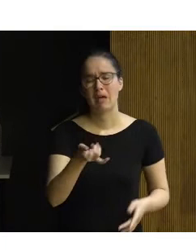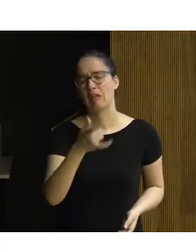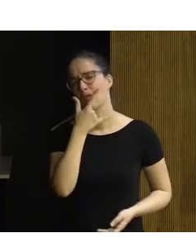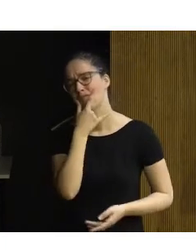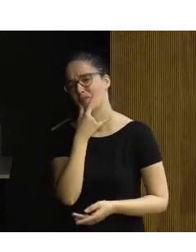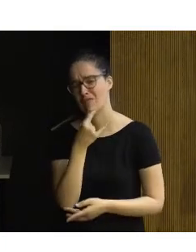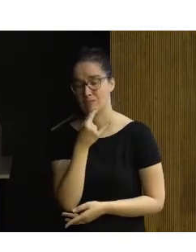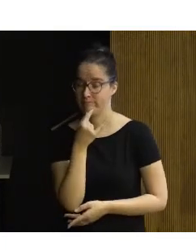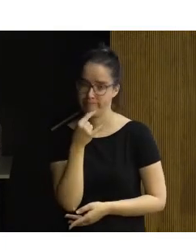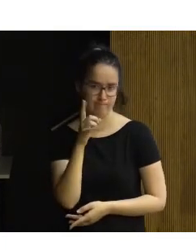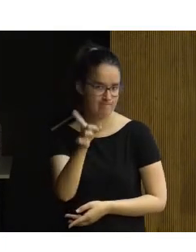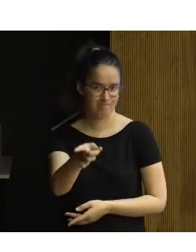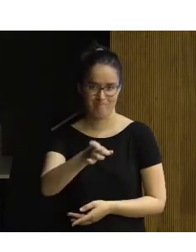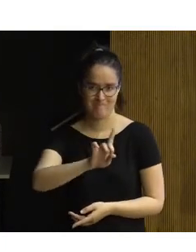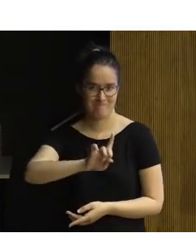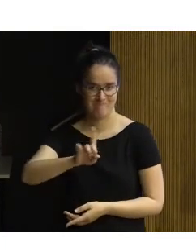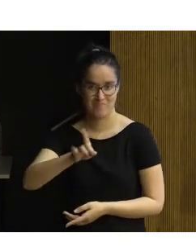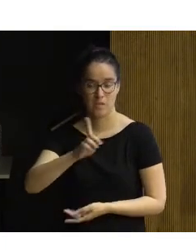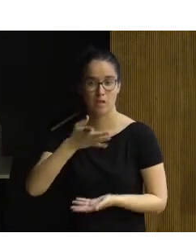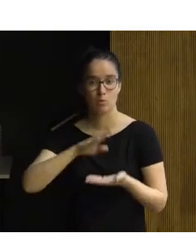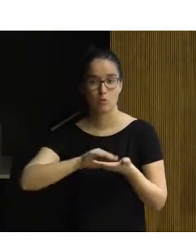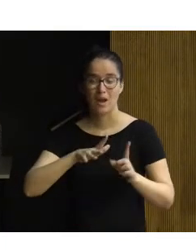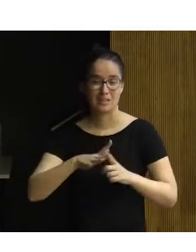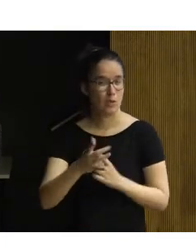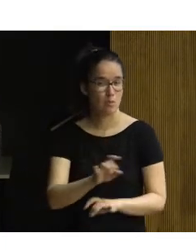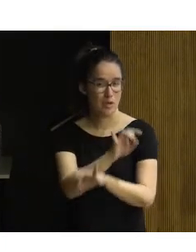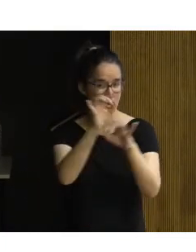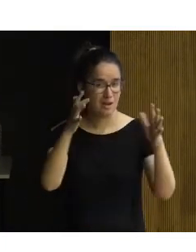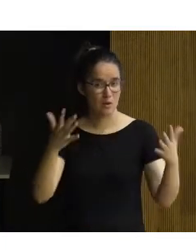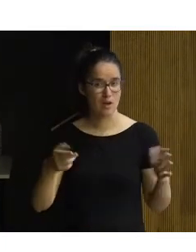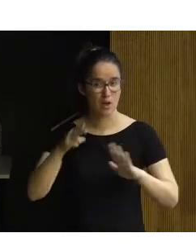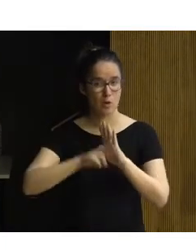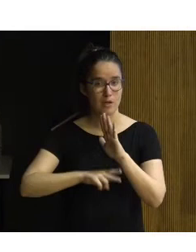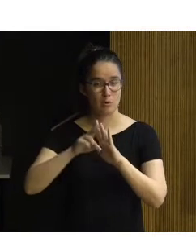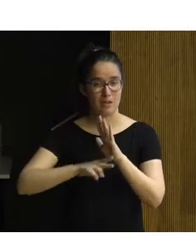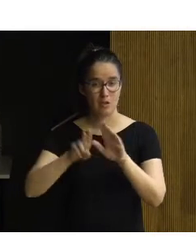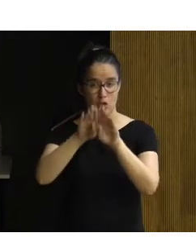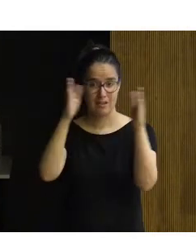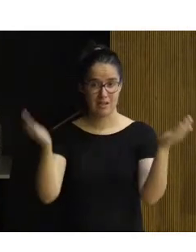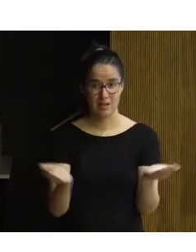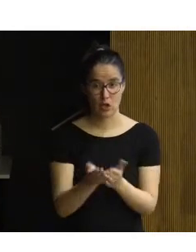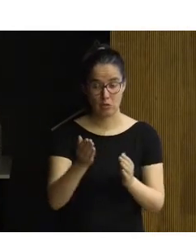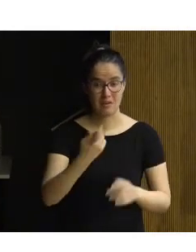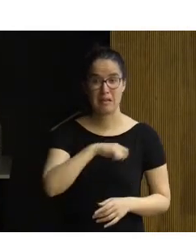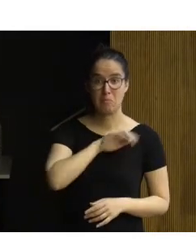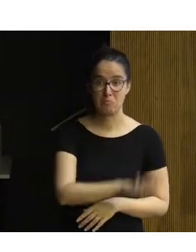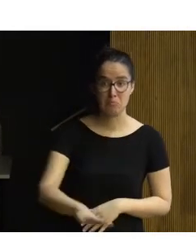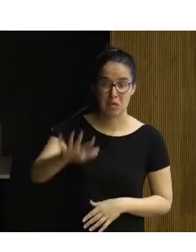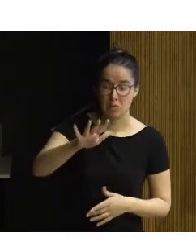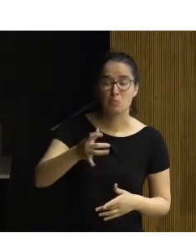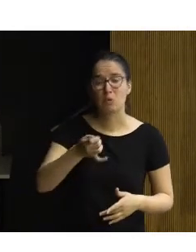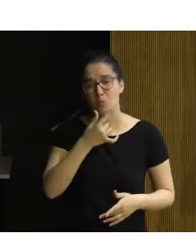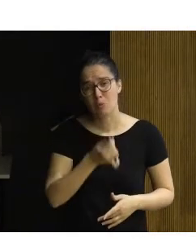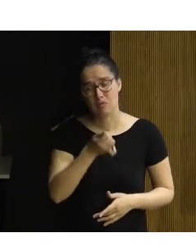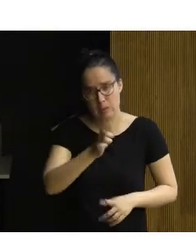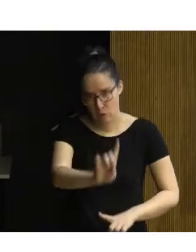pero no es fácil. Muchas veces, vamos, un caso clarísimo es con la normalización internacional. A nivel nacional puede parecer que es más fácil,